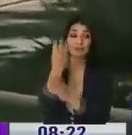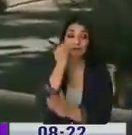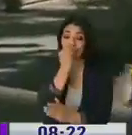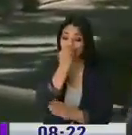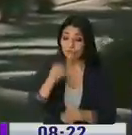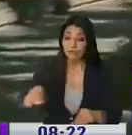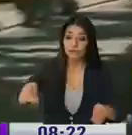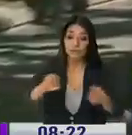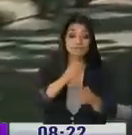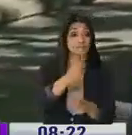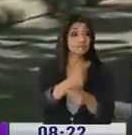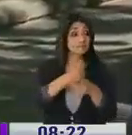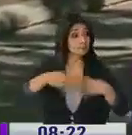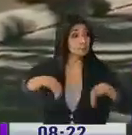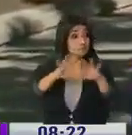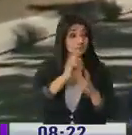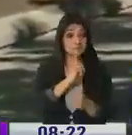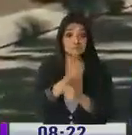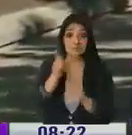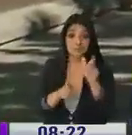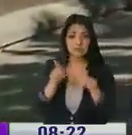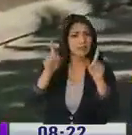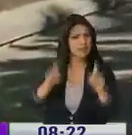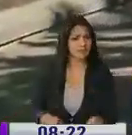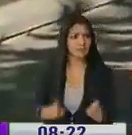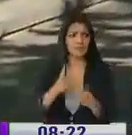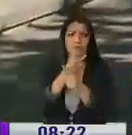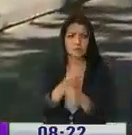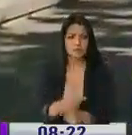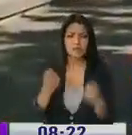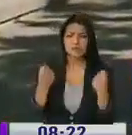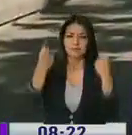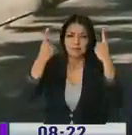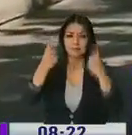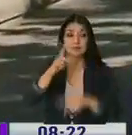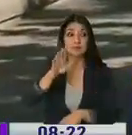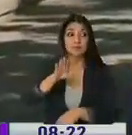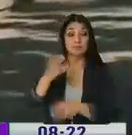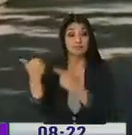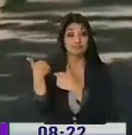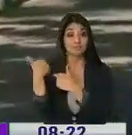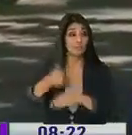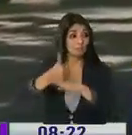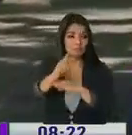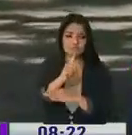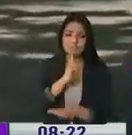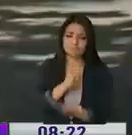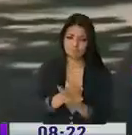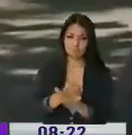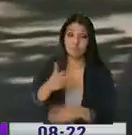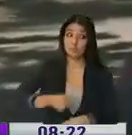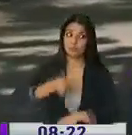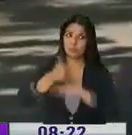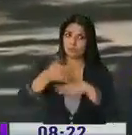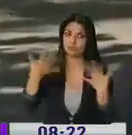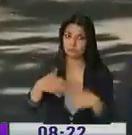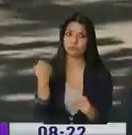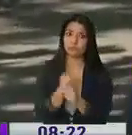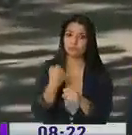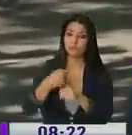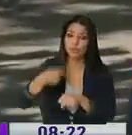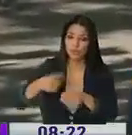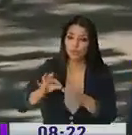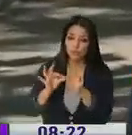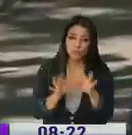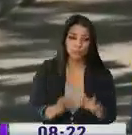importantísimo que la ciudadanía entienda que hay que cuidar, que no solo depende de las autoridades, que si bien es cierto, se trabaja para tener un buen